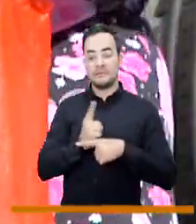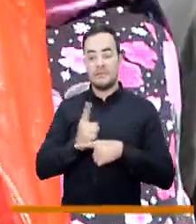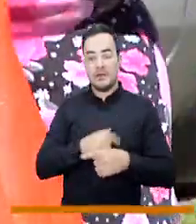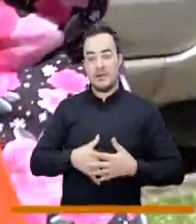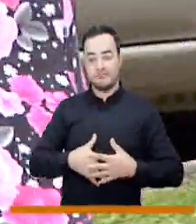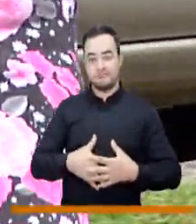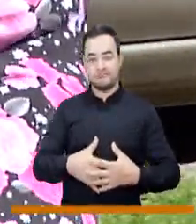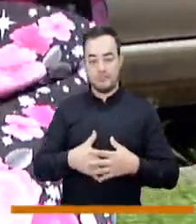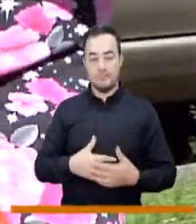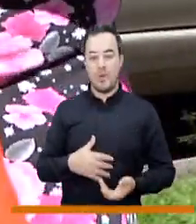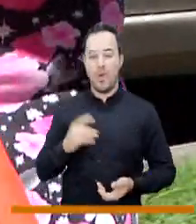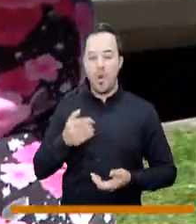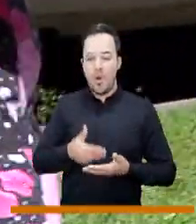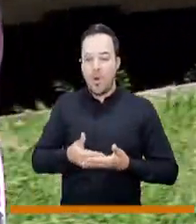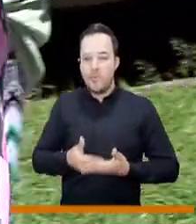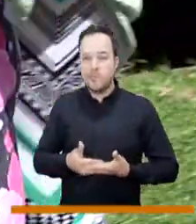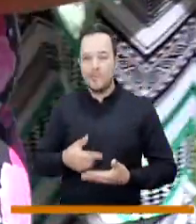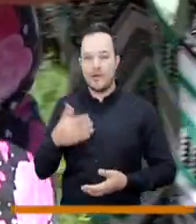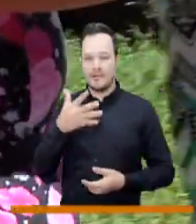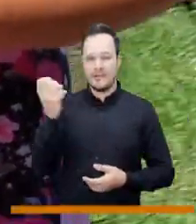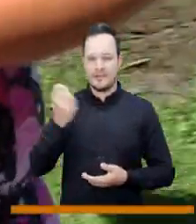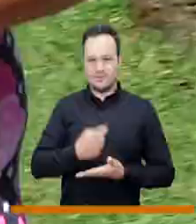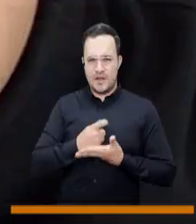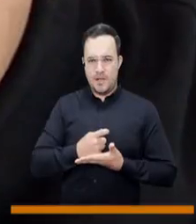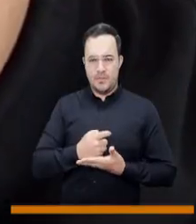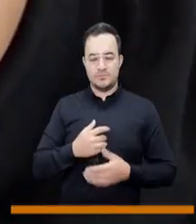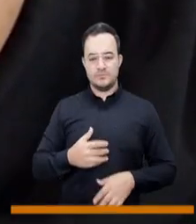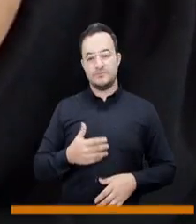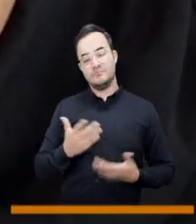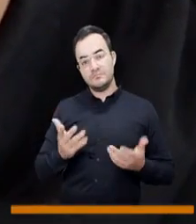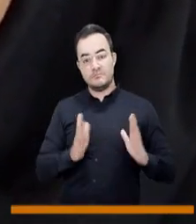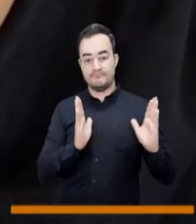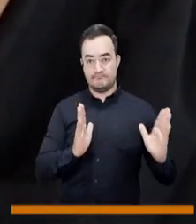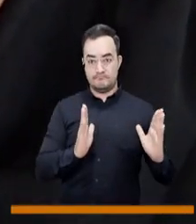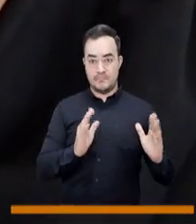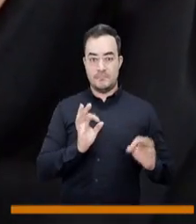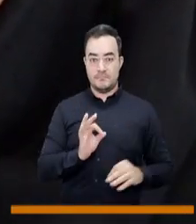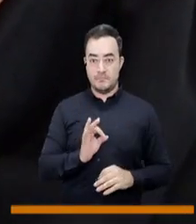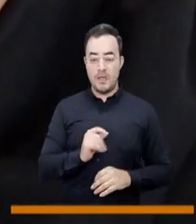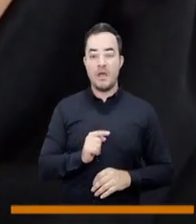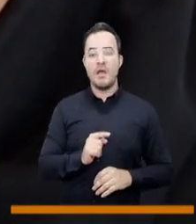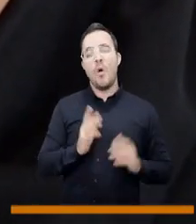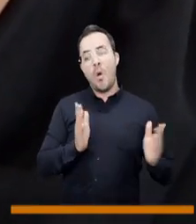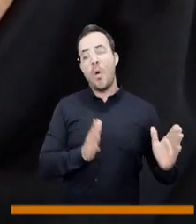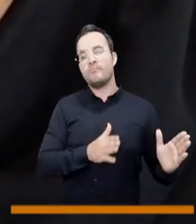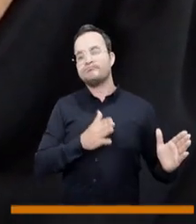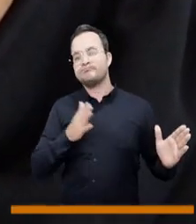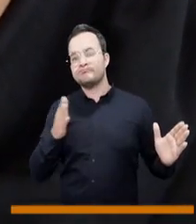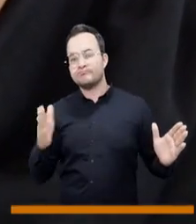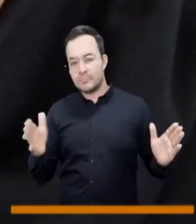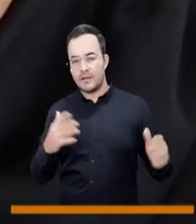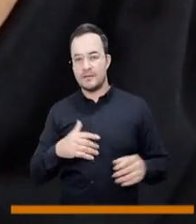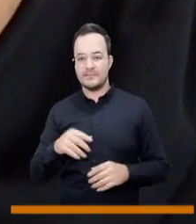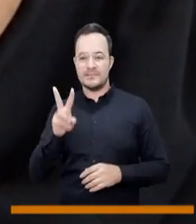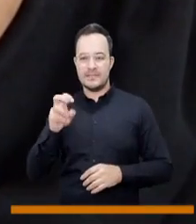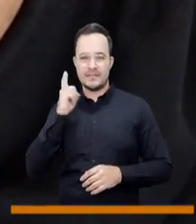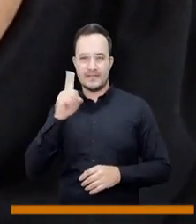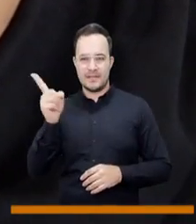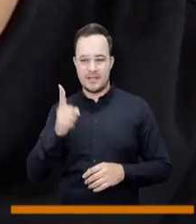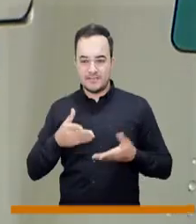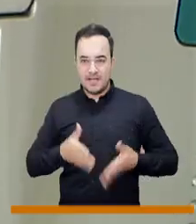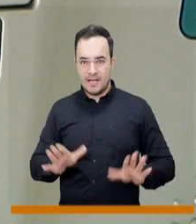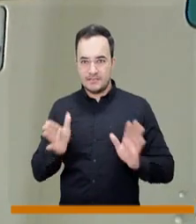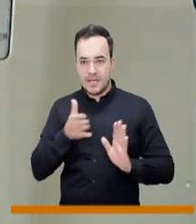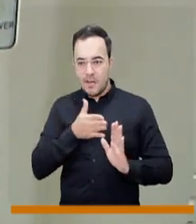el periodo comprendido a partir de las 22 semanas o con 500 gramos o más de peso fetal, hasta los 7 días